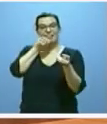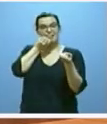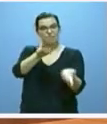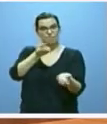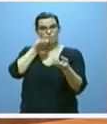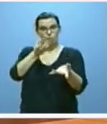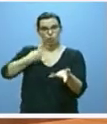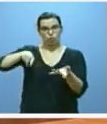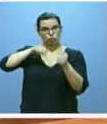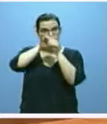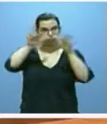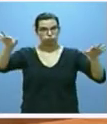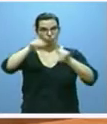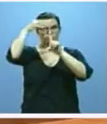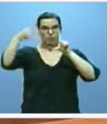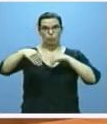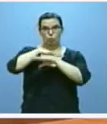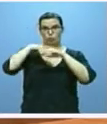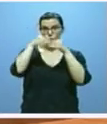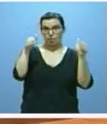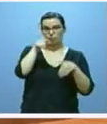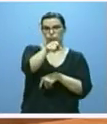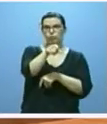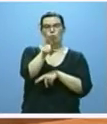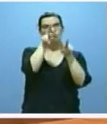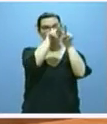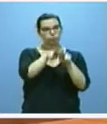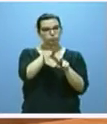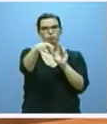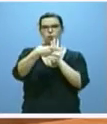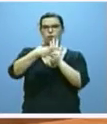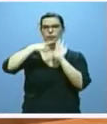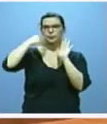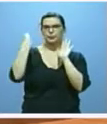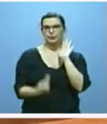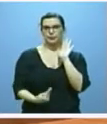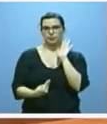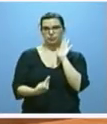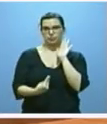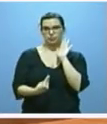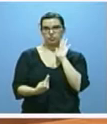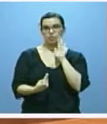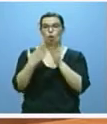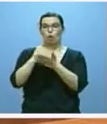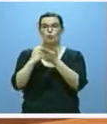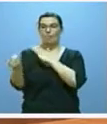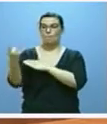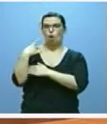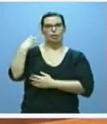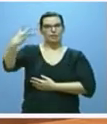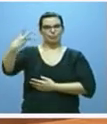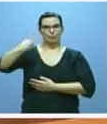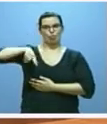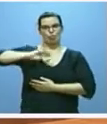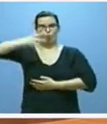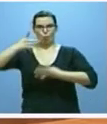a través de nuestro portal de gobierno abierto tiene un alto nivel de calidad tan solo superado por tres comunidades, lo que sin duda nos